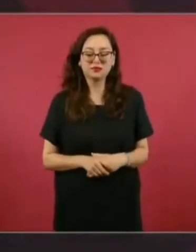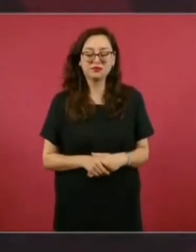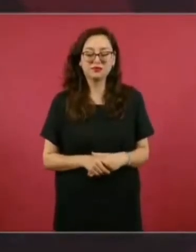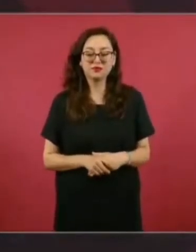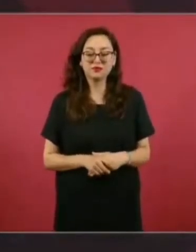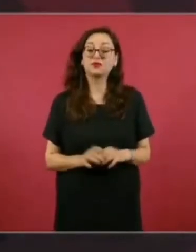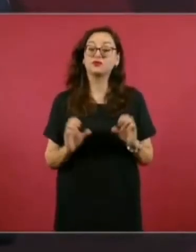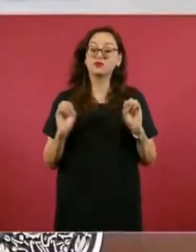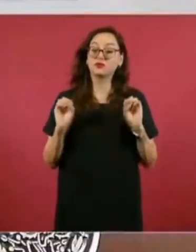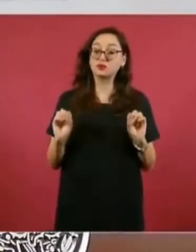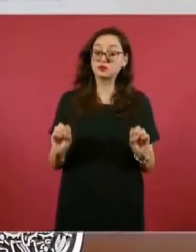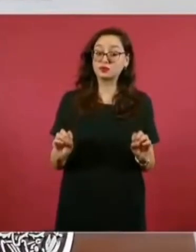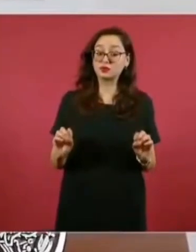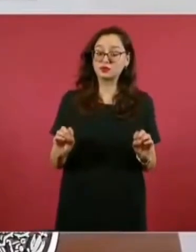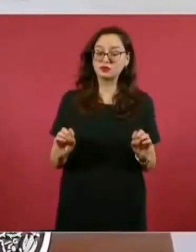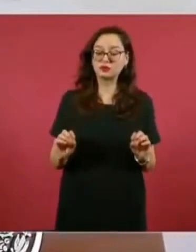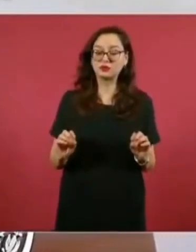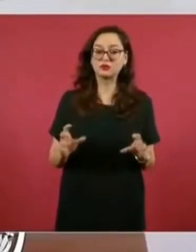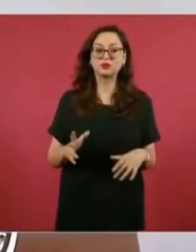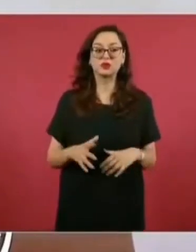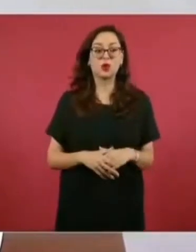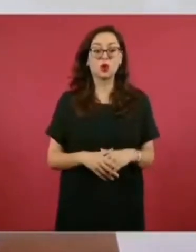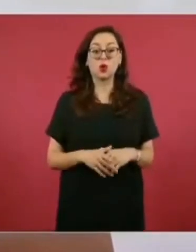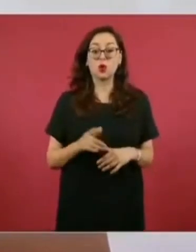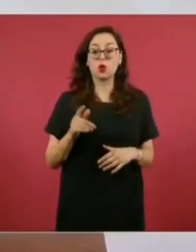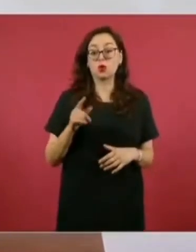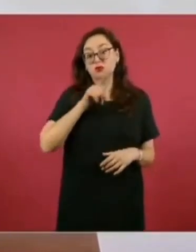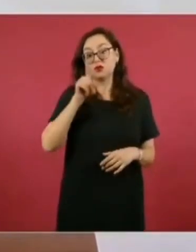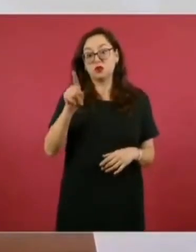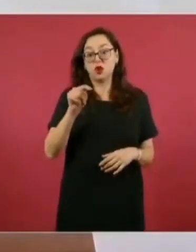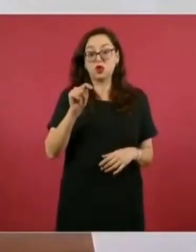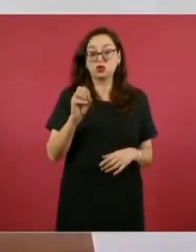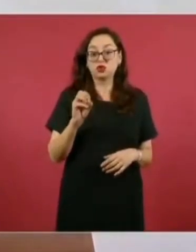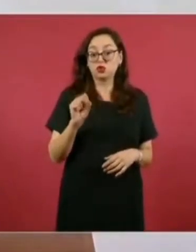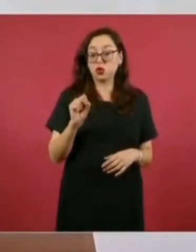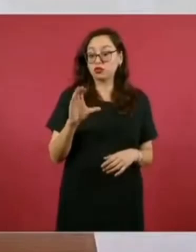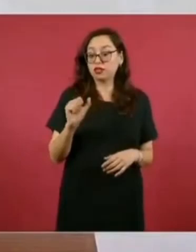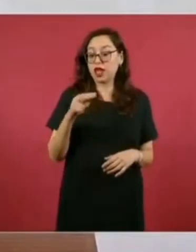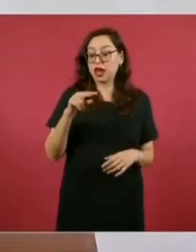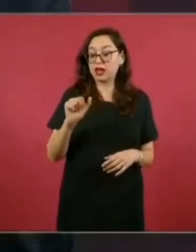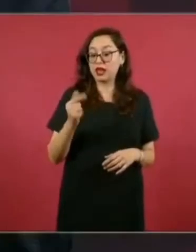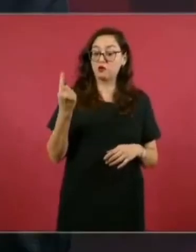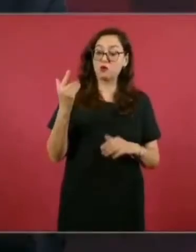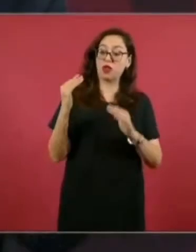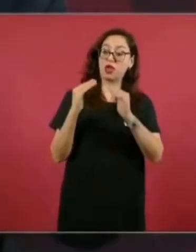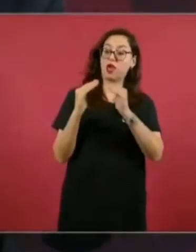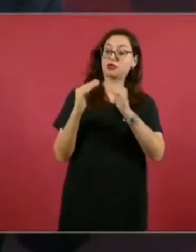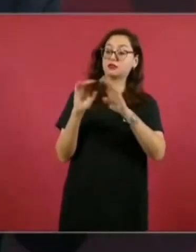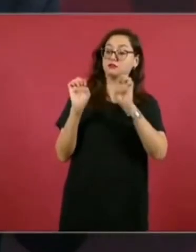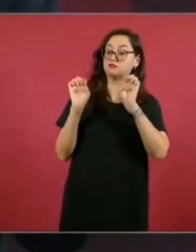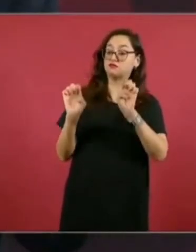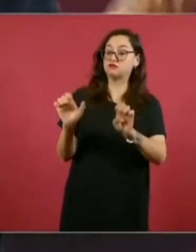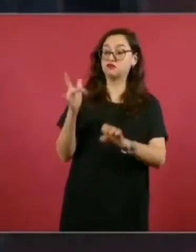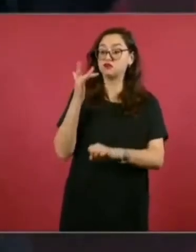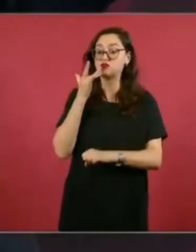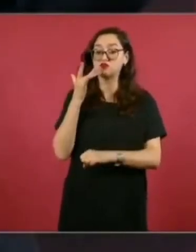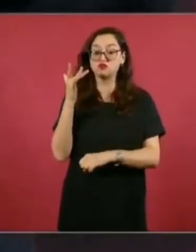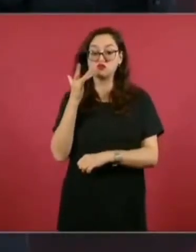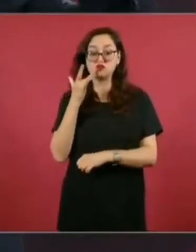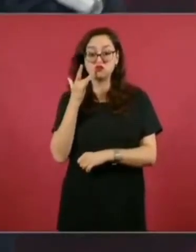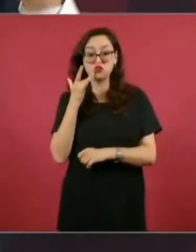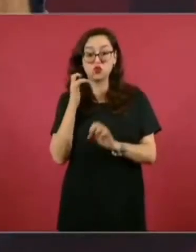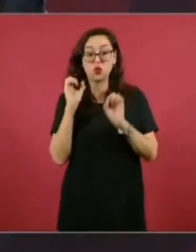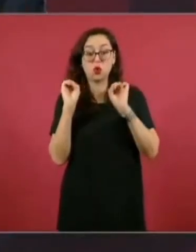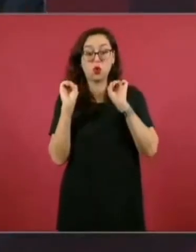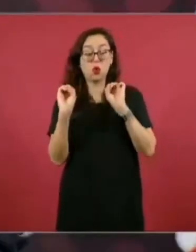una casa en la Toscana o una cuenta